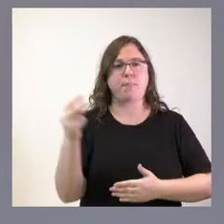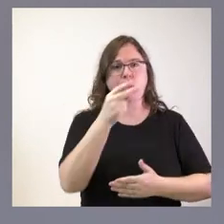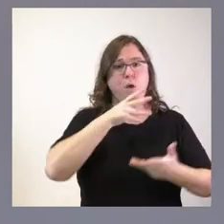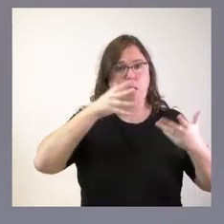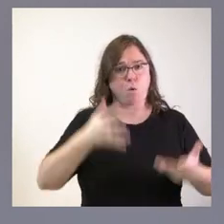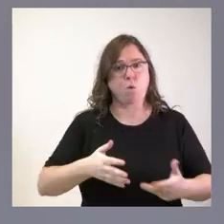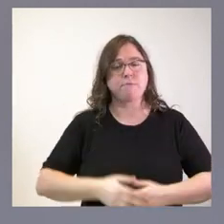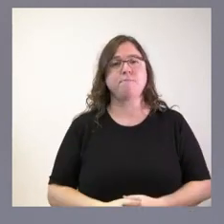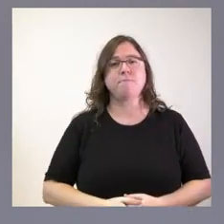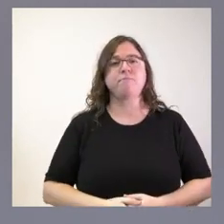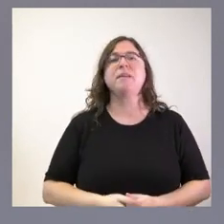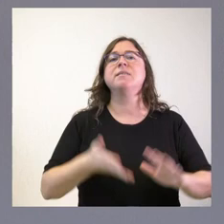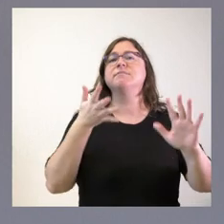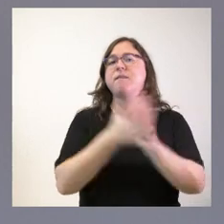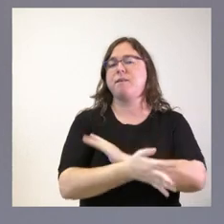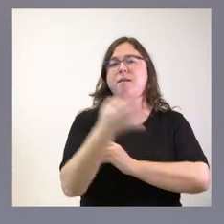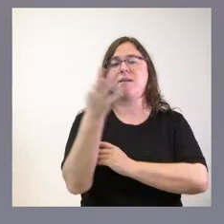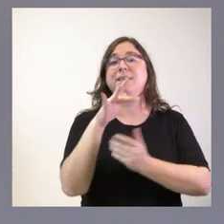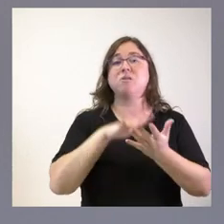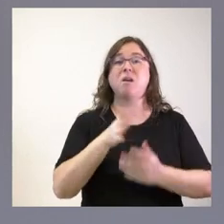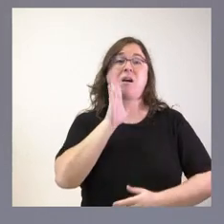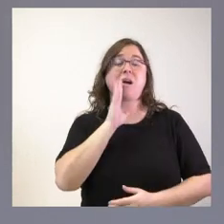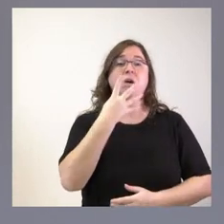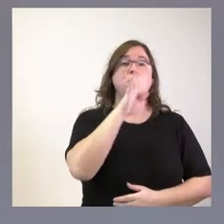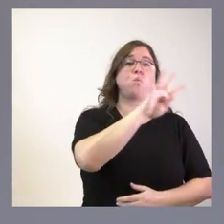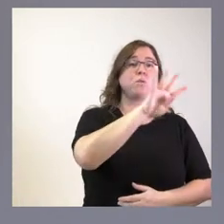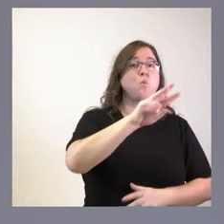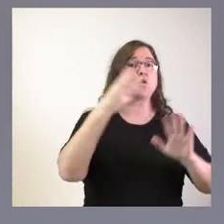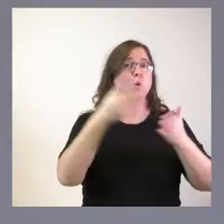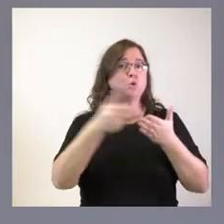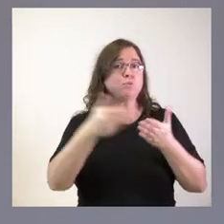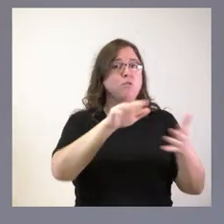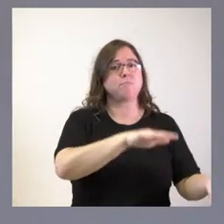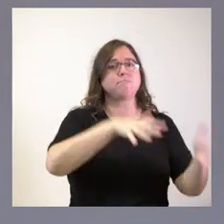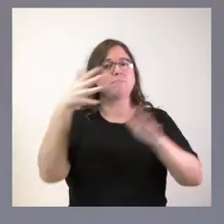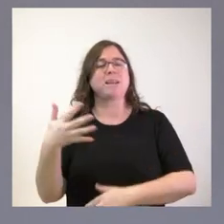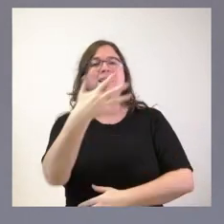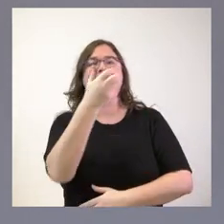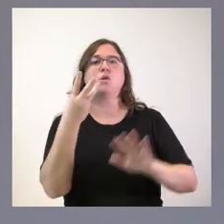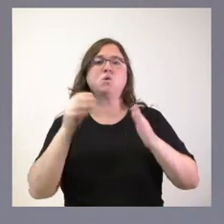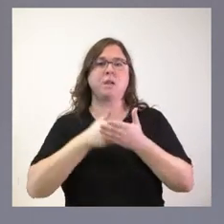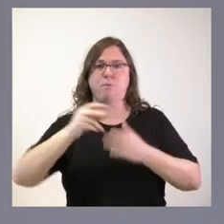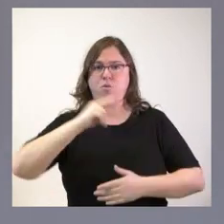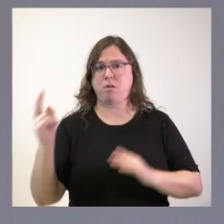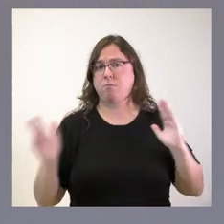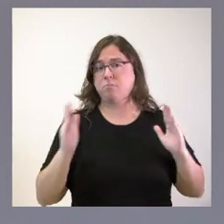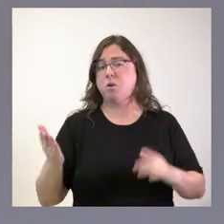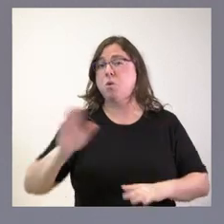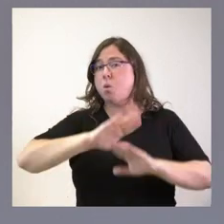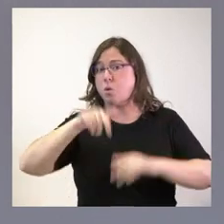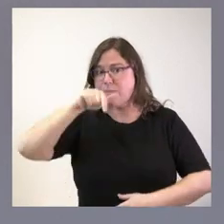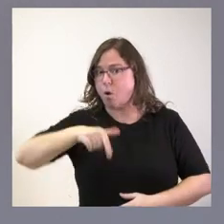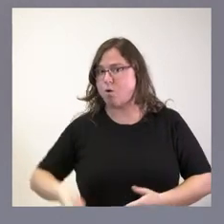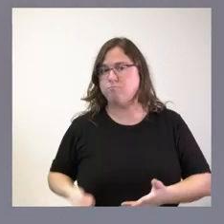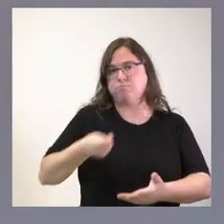En definitiva, estamos pasando de 448 millones a 580 millones de euros en este periodo, la última aportación hoy,